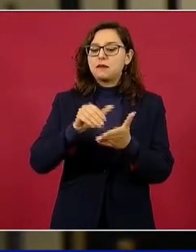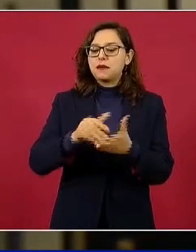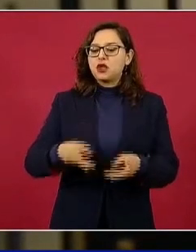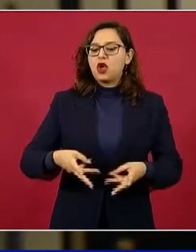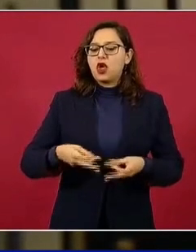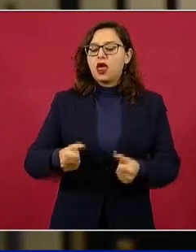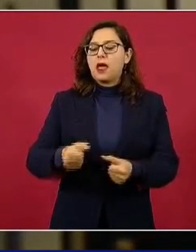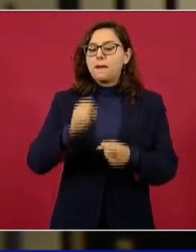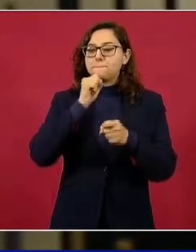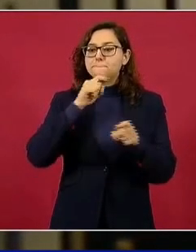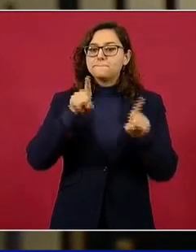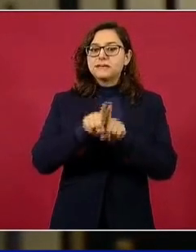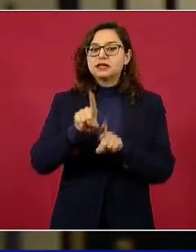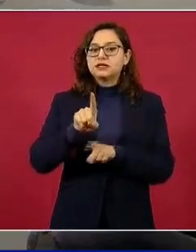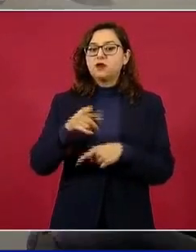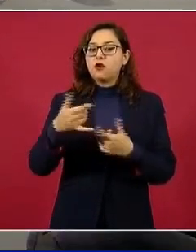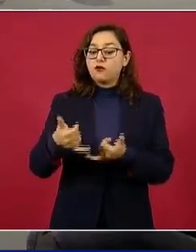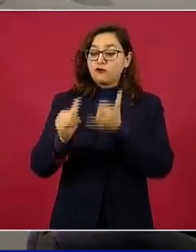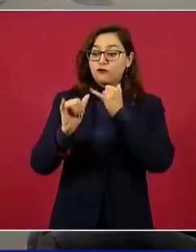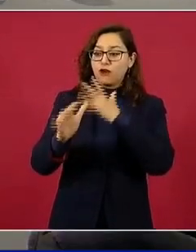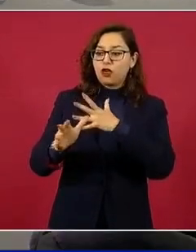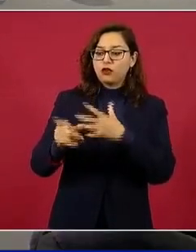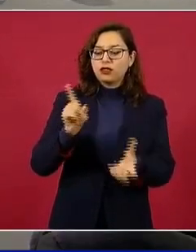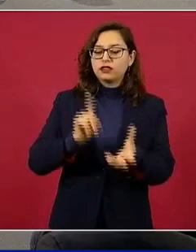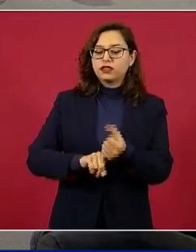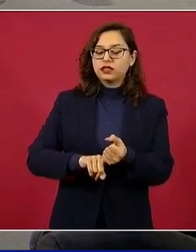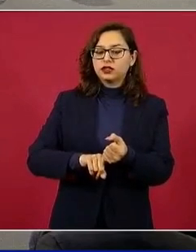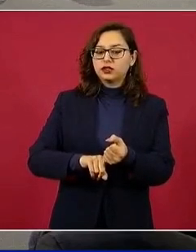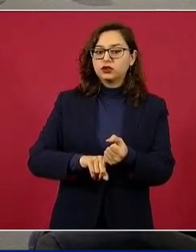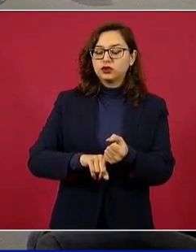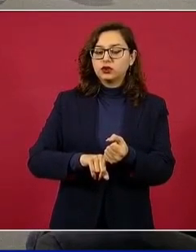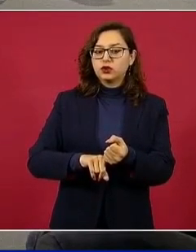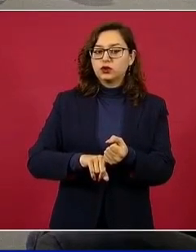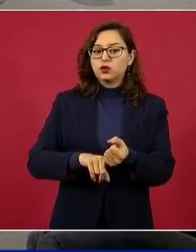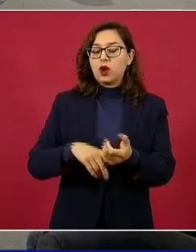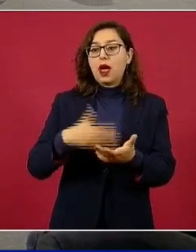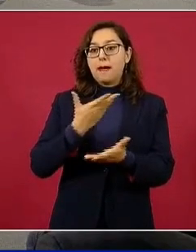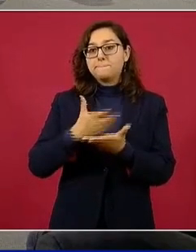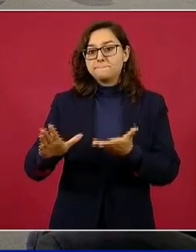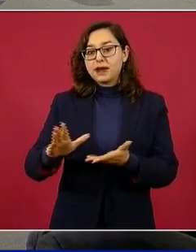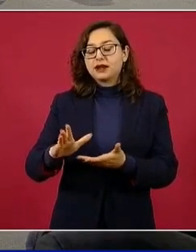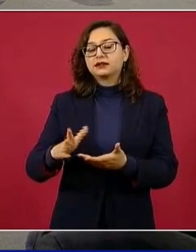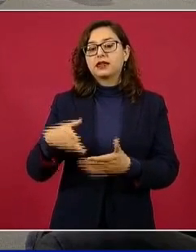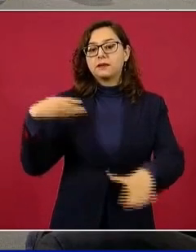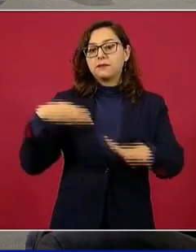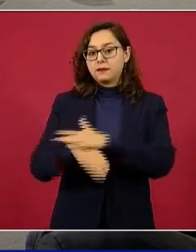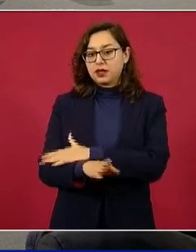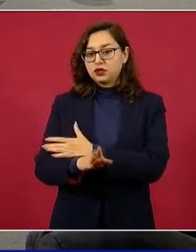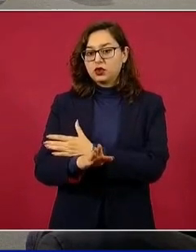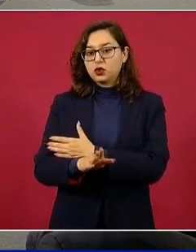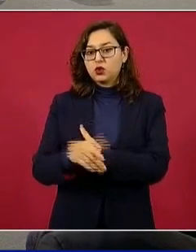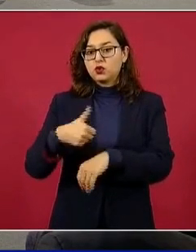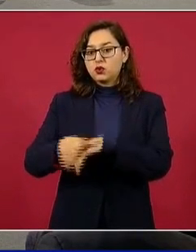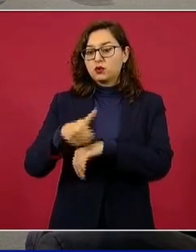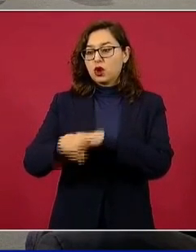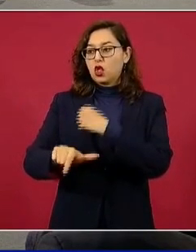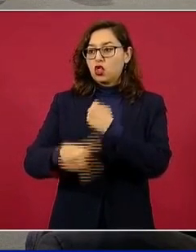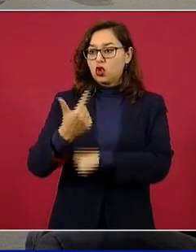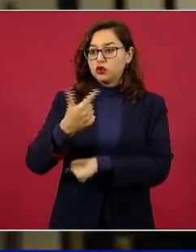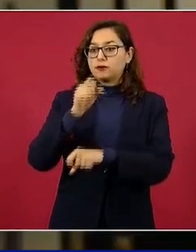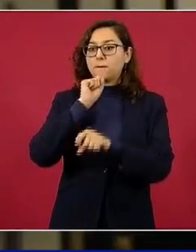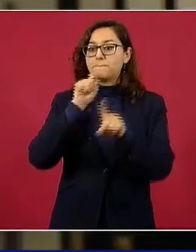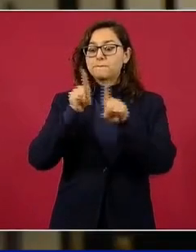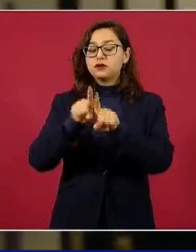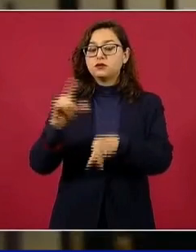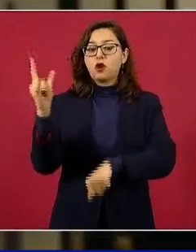580 millones de dólares, sumada a la tragedia de la línea 12 del Metro. Referente a la corrupción también del aeropuerto en